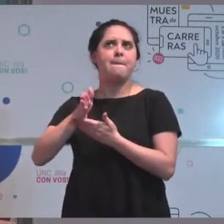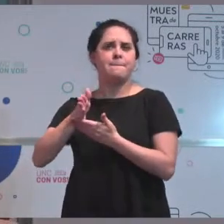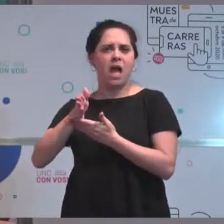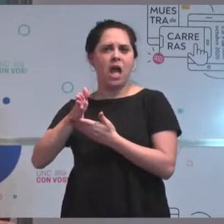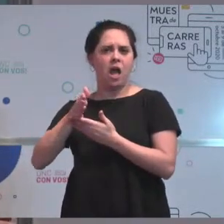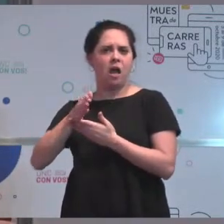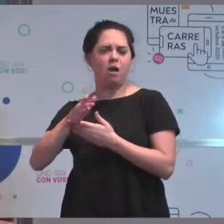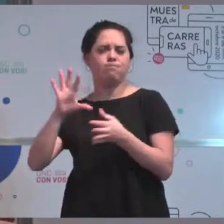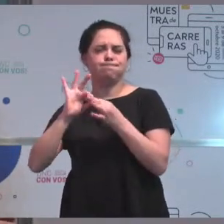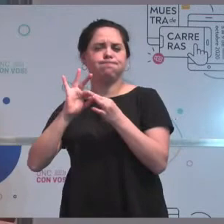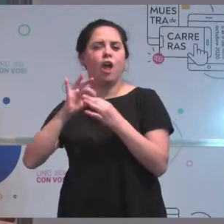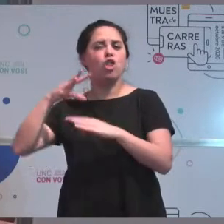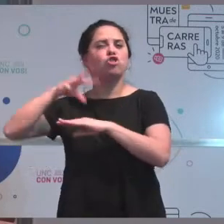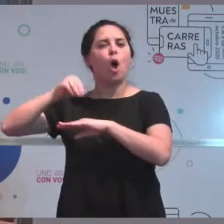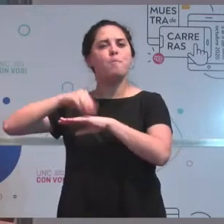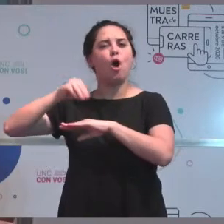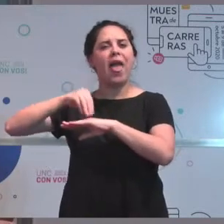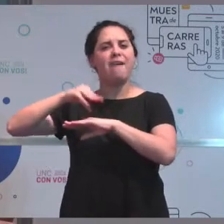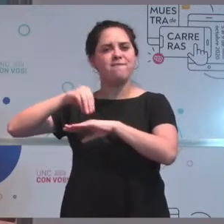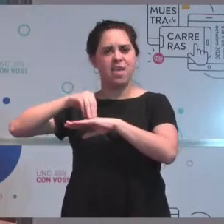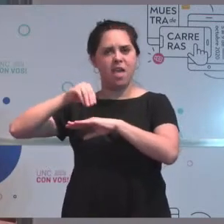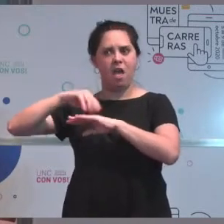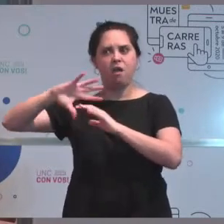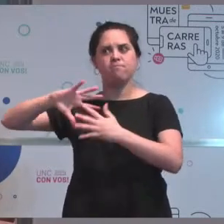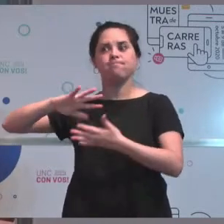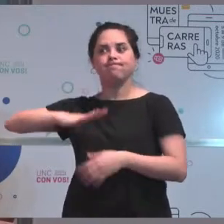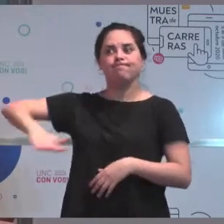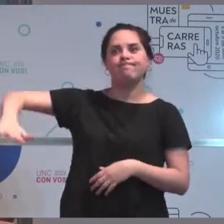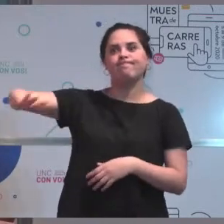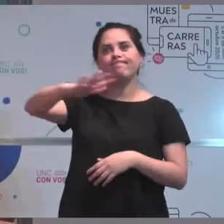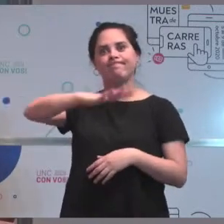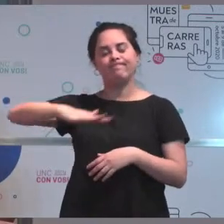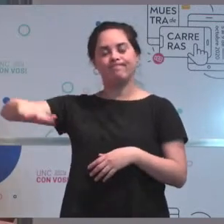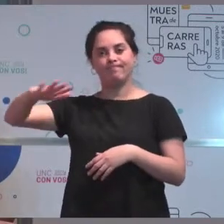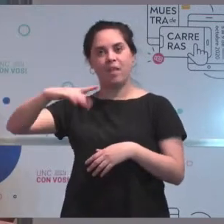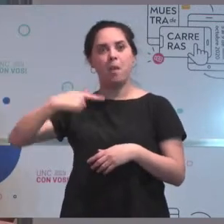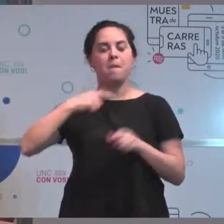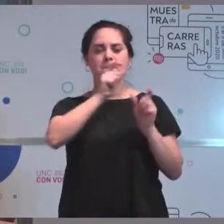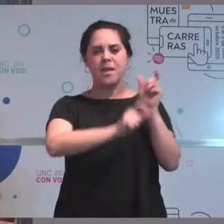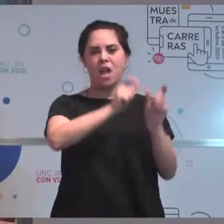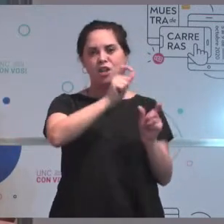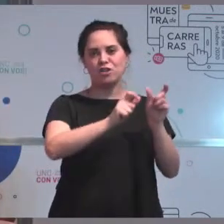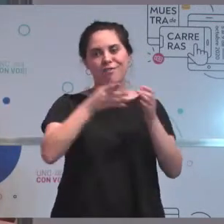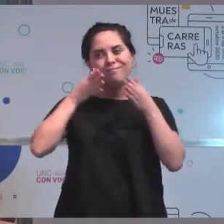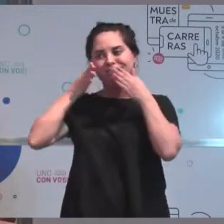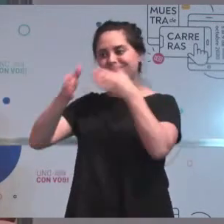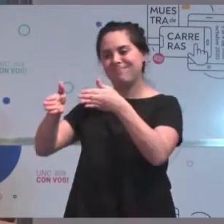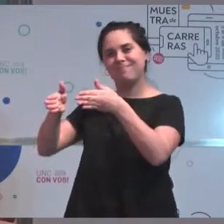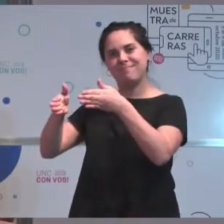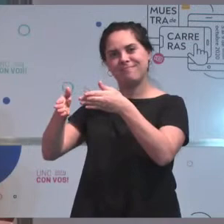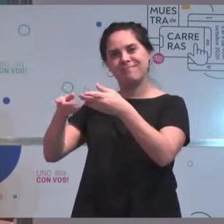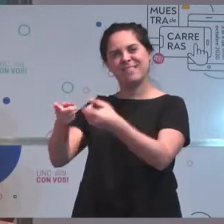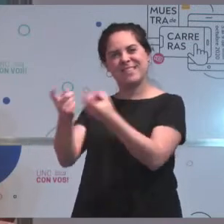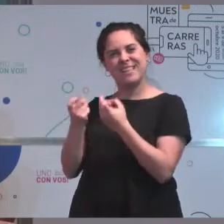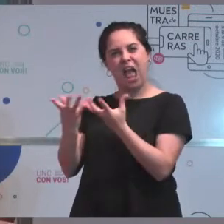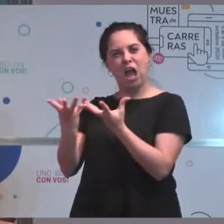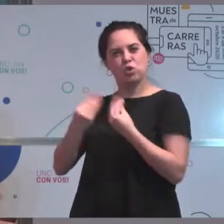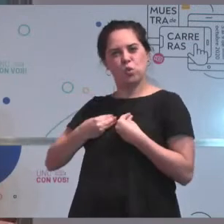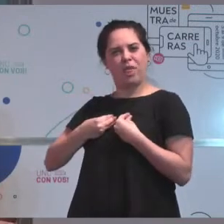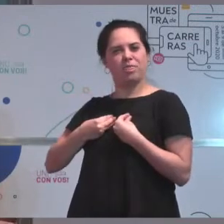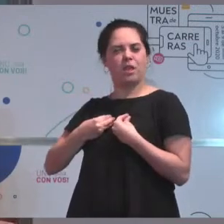la topografía, los profesionales que están dedicados a esto siempre necesitan ayudantes o gente joven que,